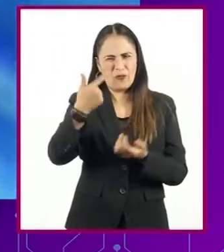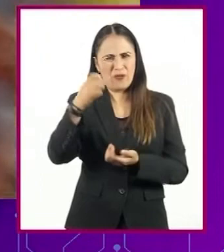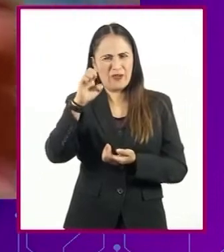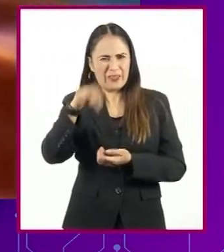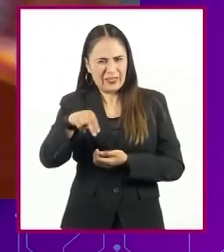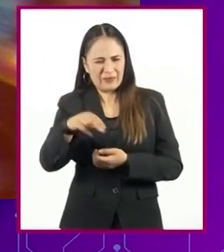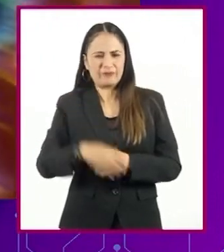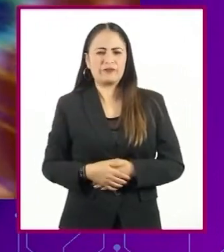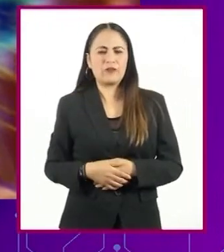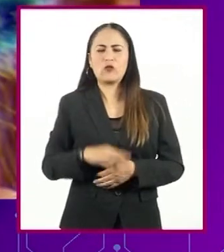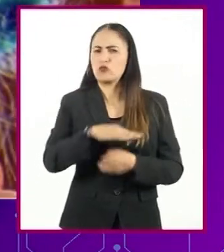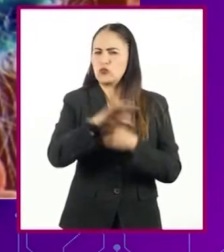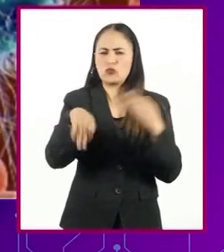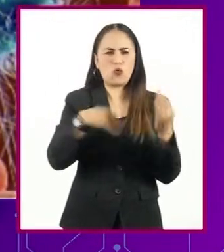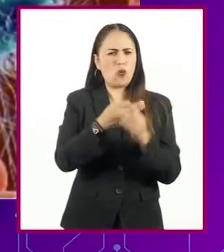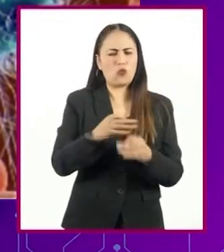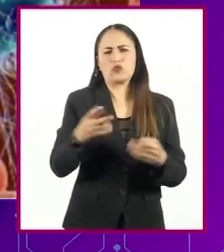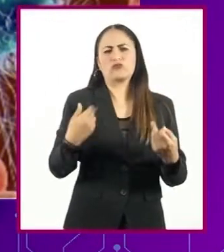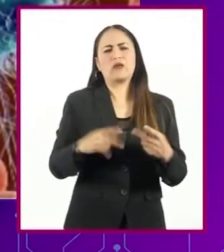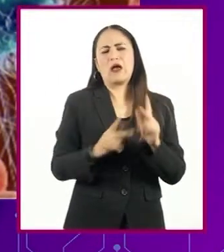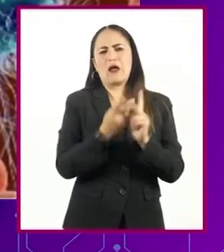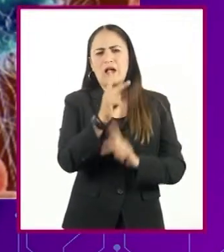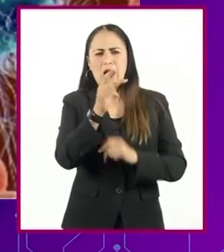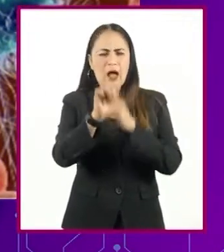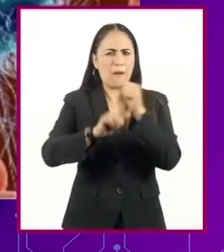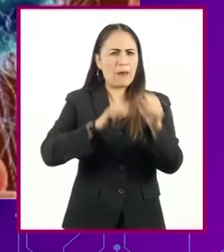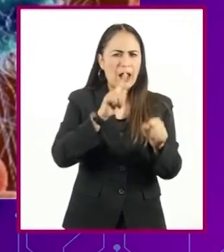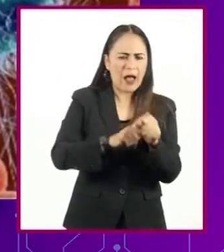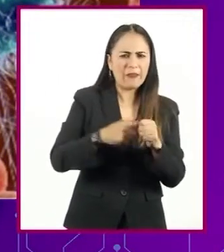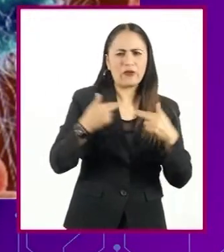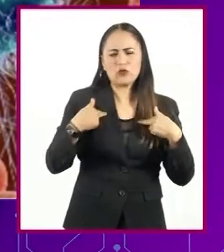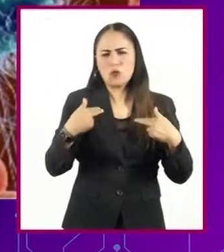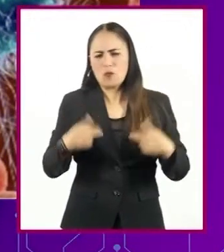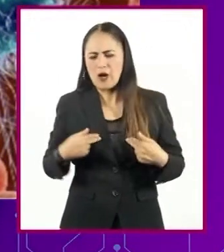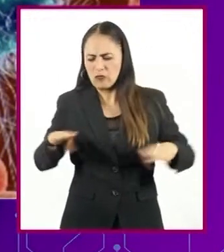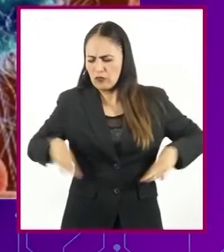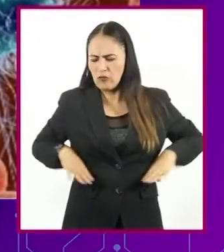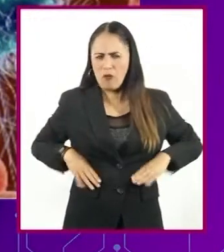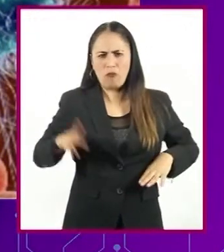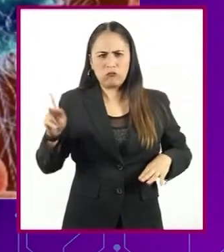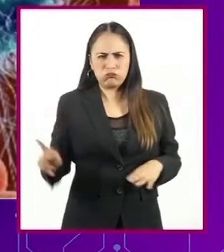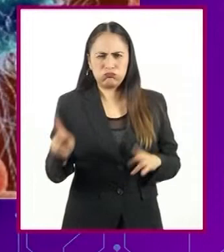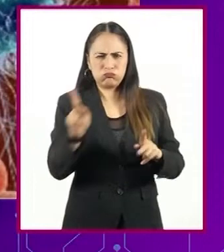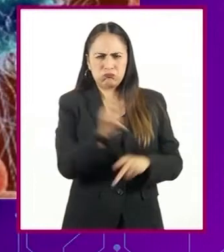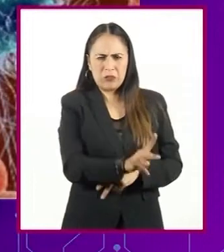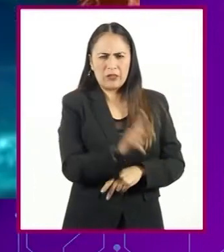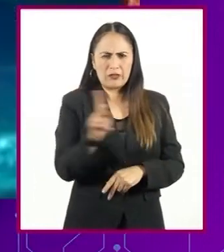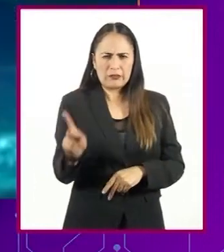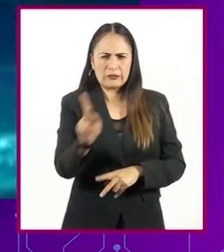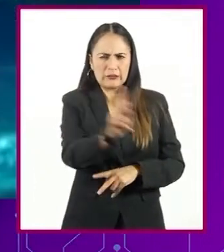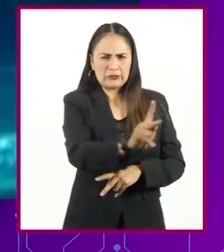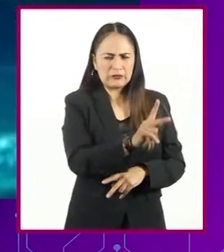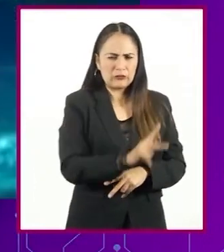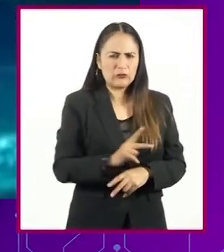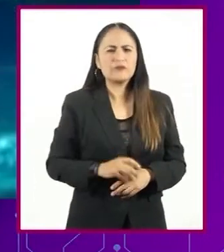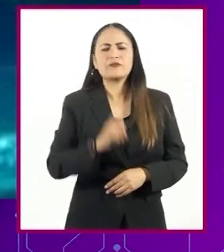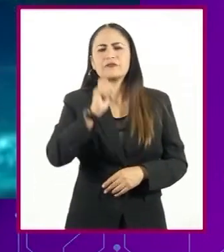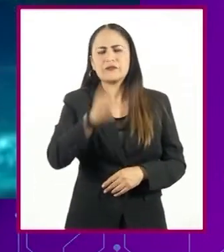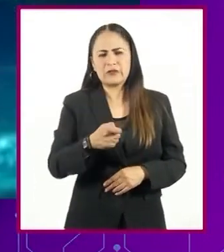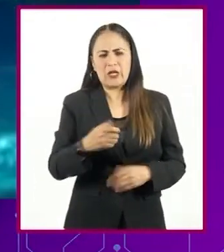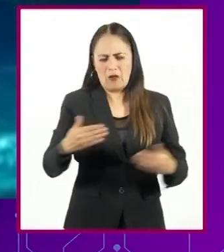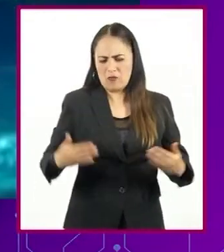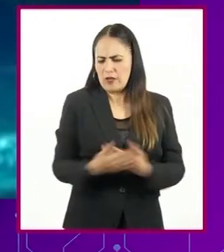vivos compartimos características que nos permiten identificarlos como tales. Entre ellas, la capacidad de